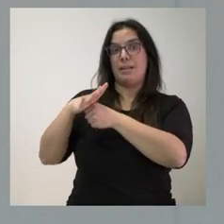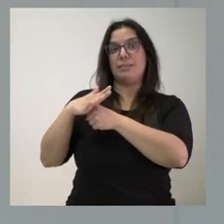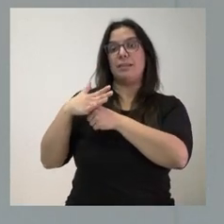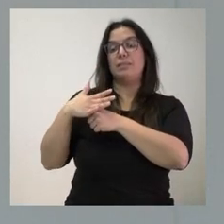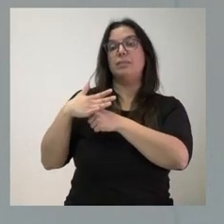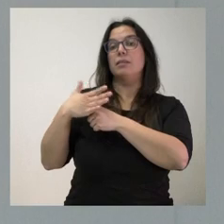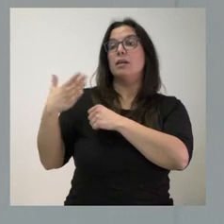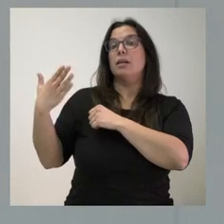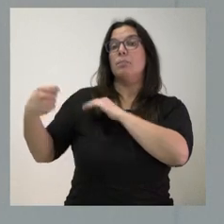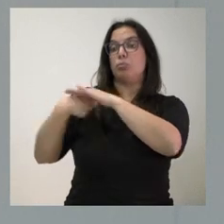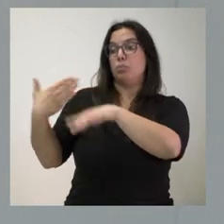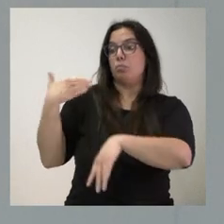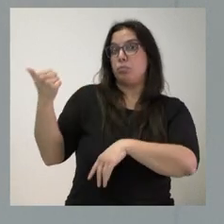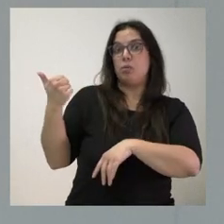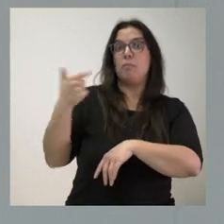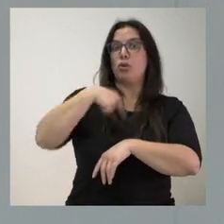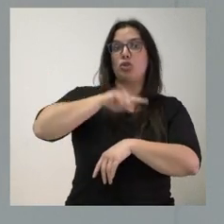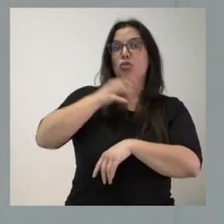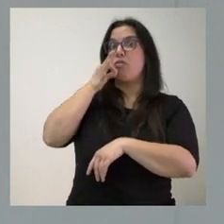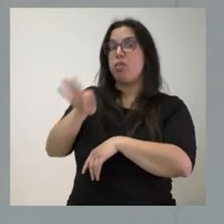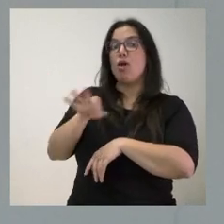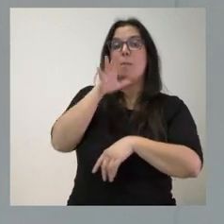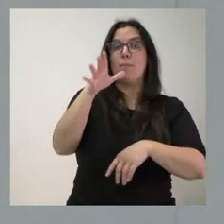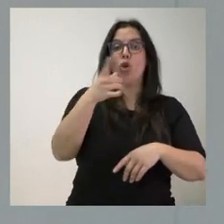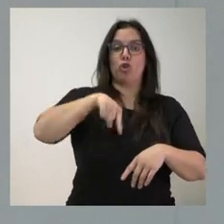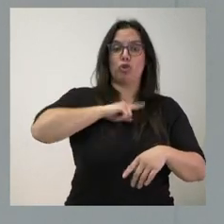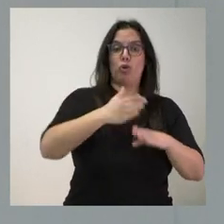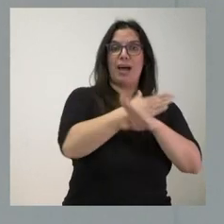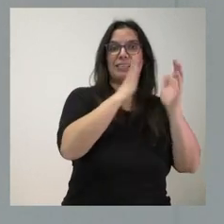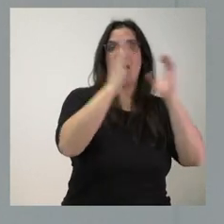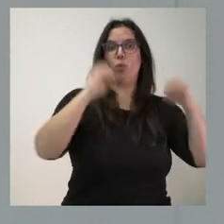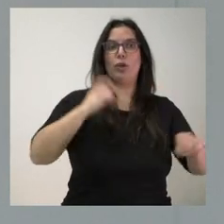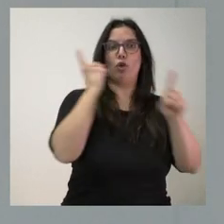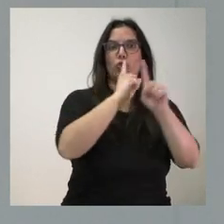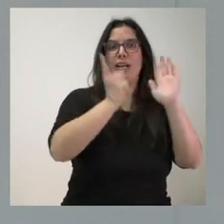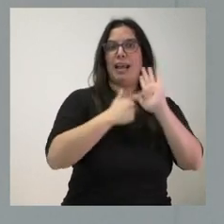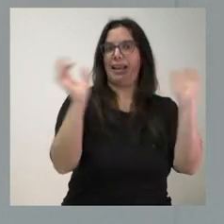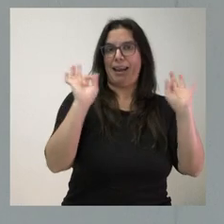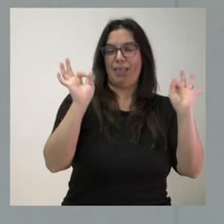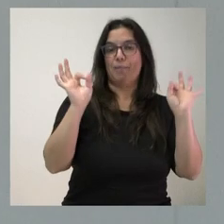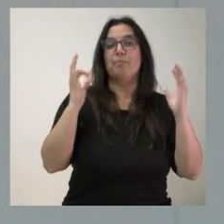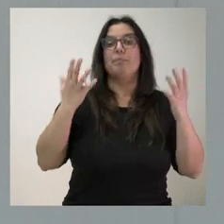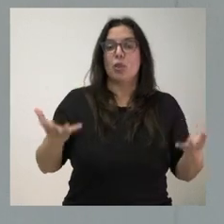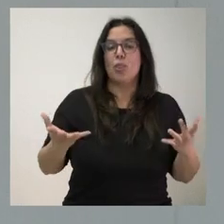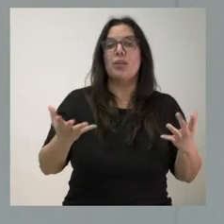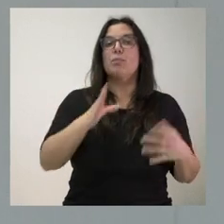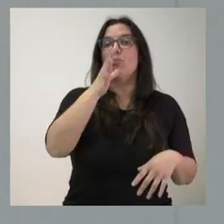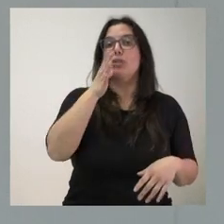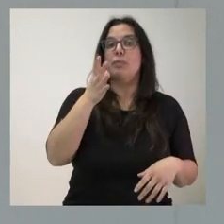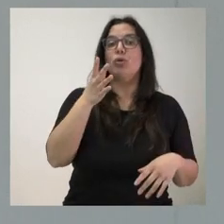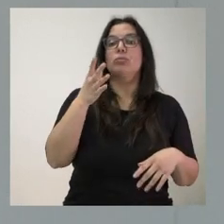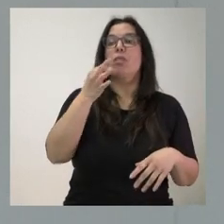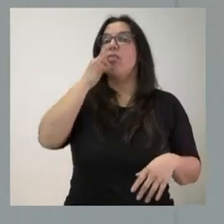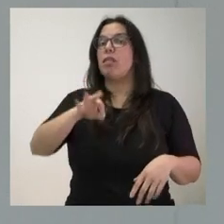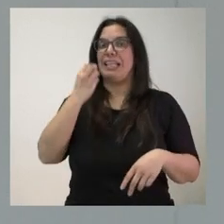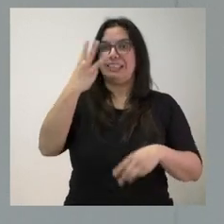ningún acuerdo que vulnere legislación alguna. Son tres los motivos de este acuerdo de inadmisión de la Junta de Castilla y León